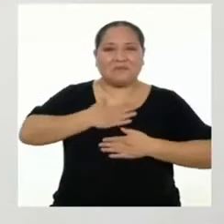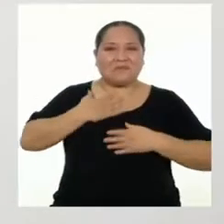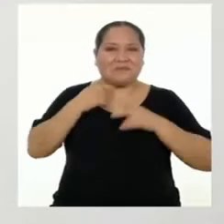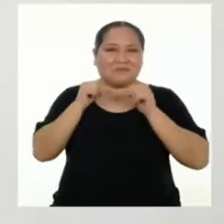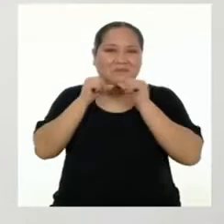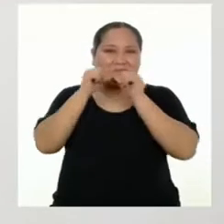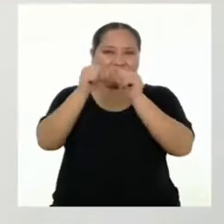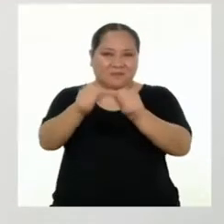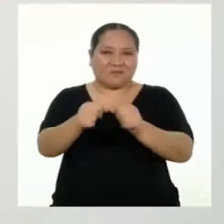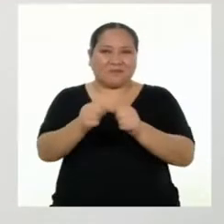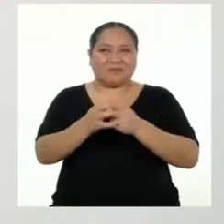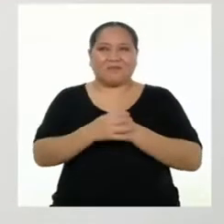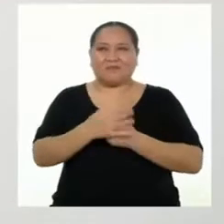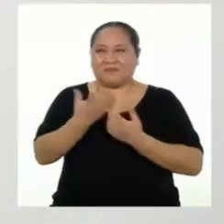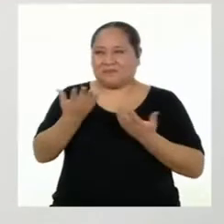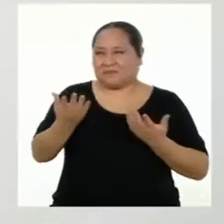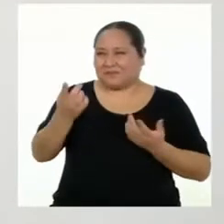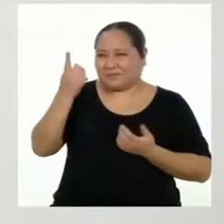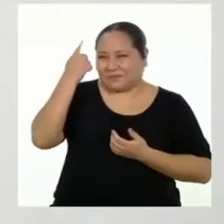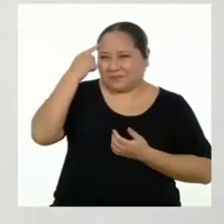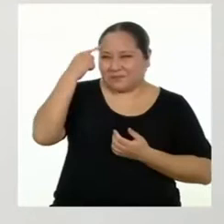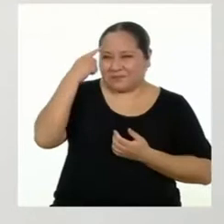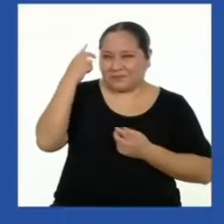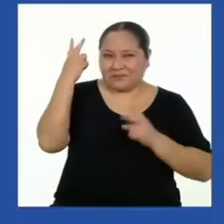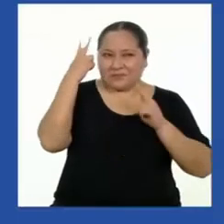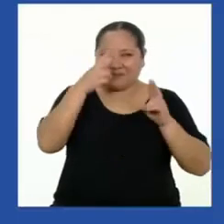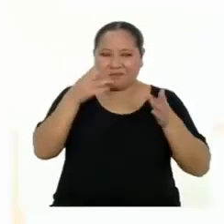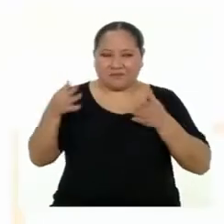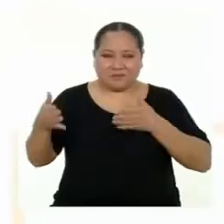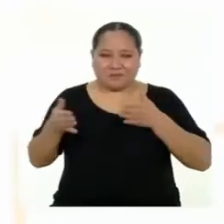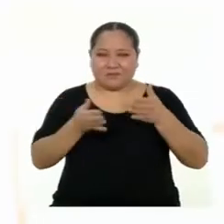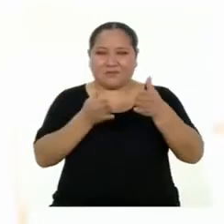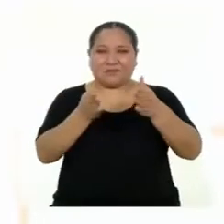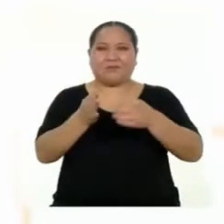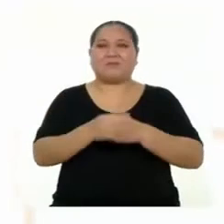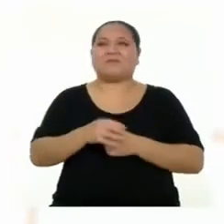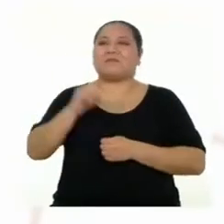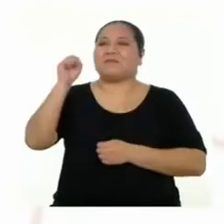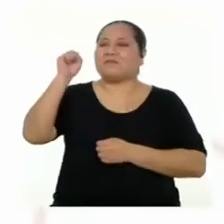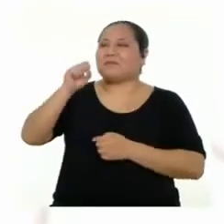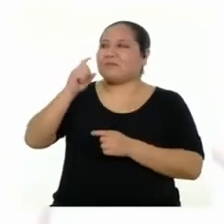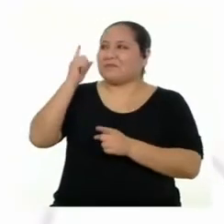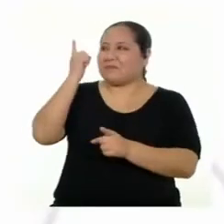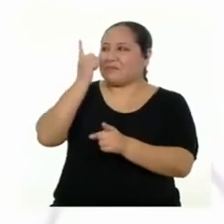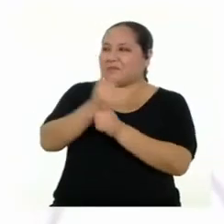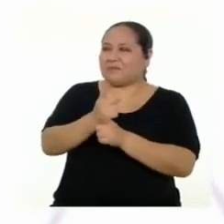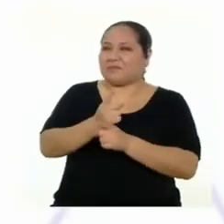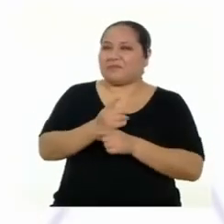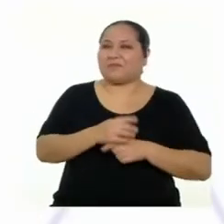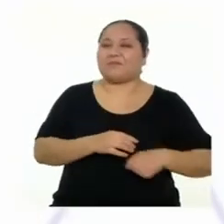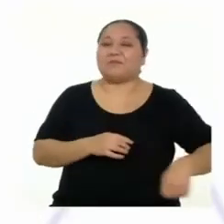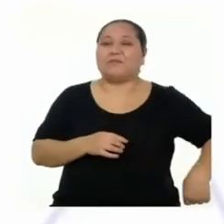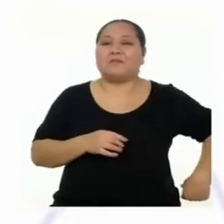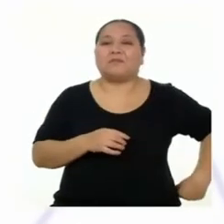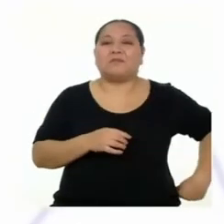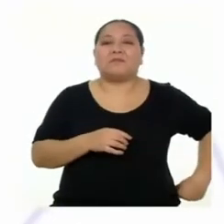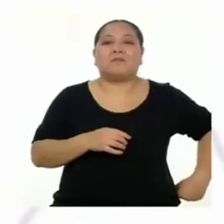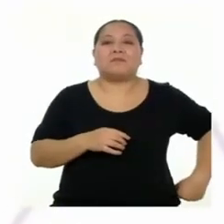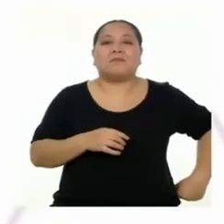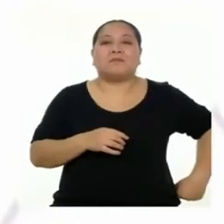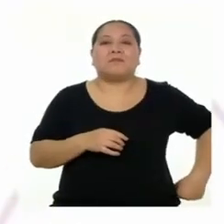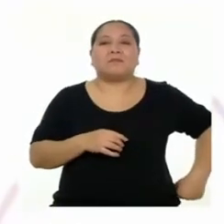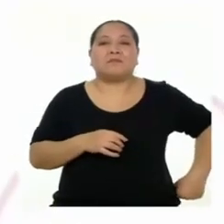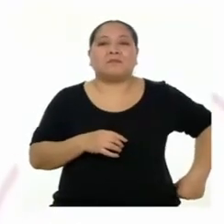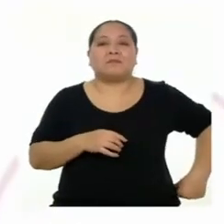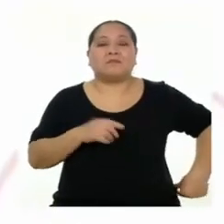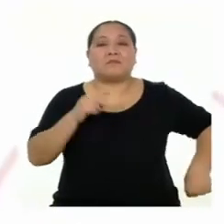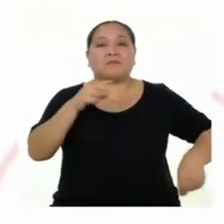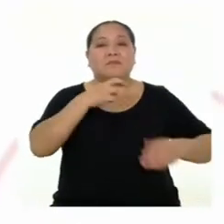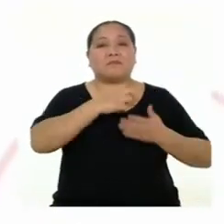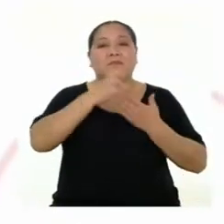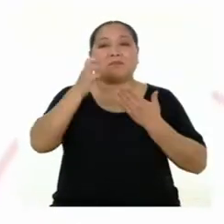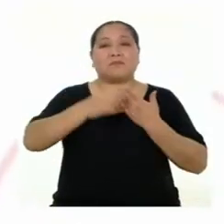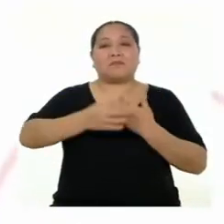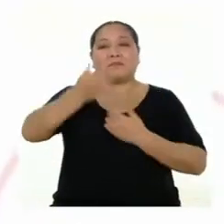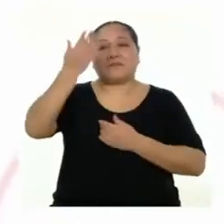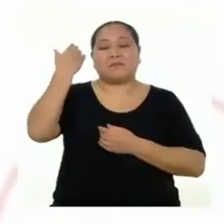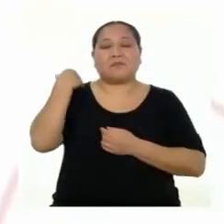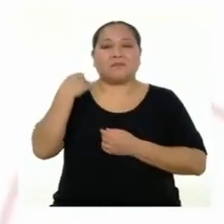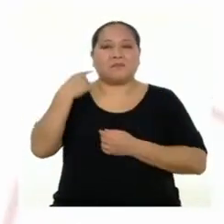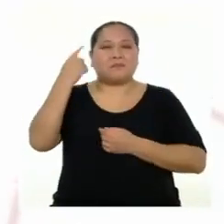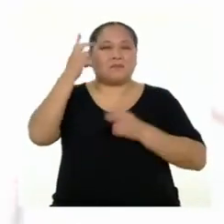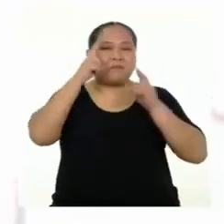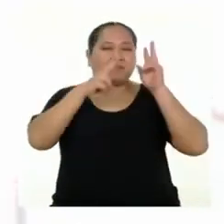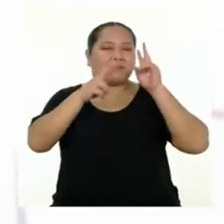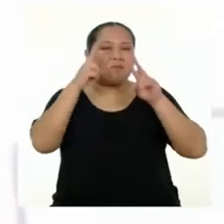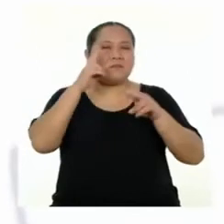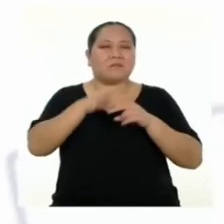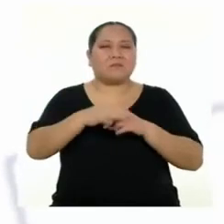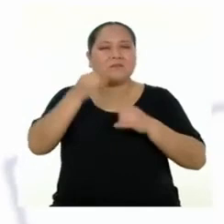vamos a continuar. ¿Qué te parece si vemos la ruta? De acuerdo, profesora. En el programa anterior, reflexionamos sobre el sentido de